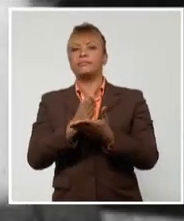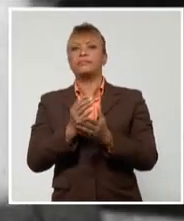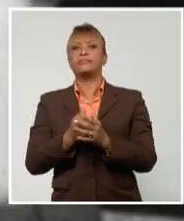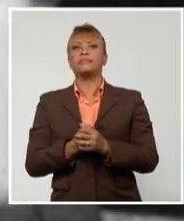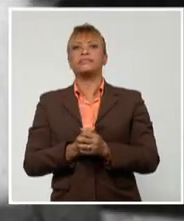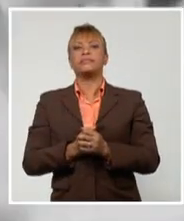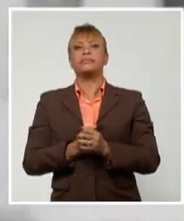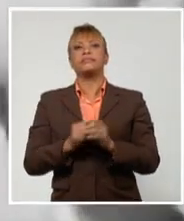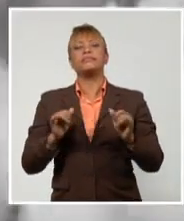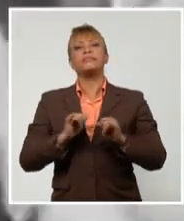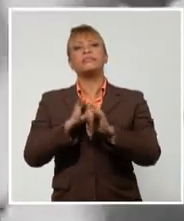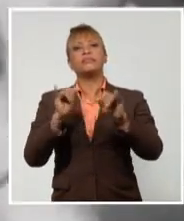Sistema Informativo de la Televisión Cubana.